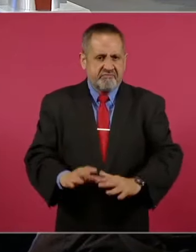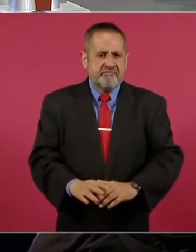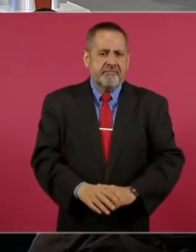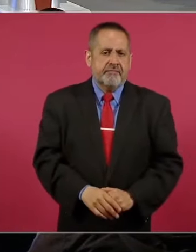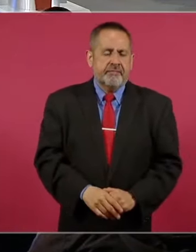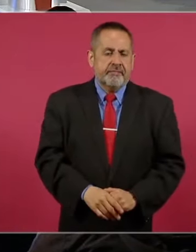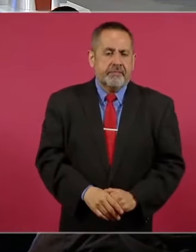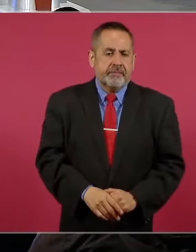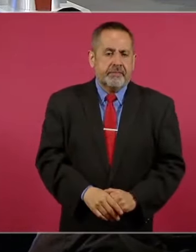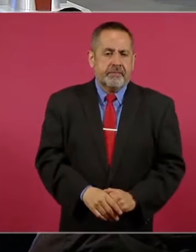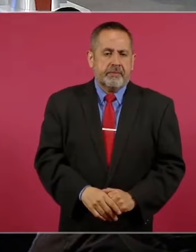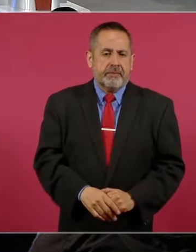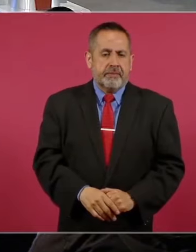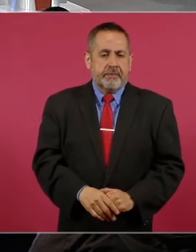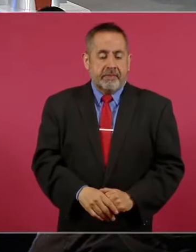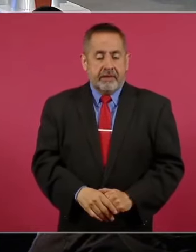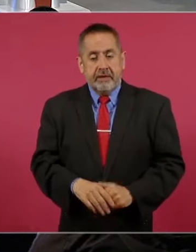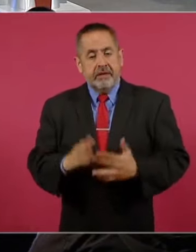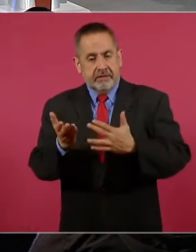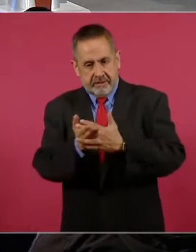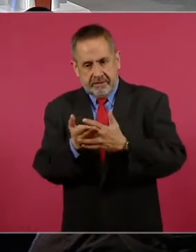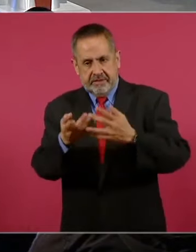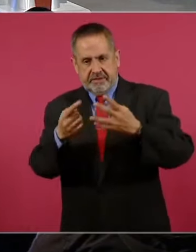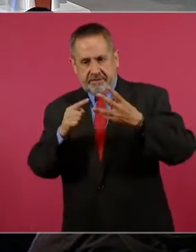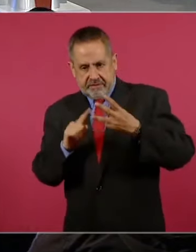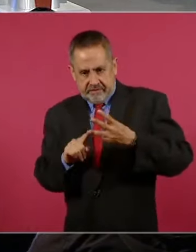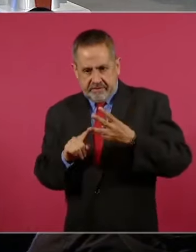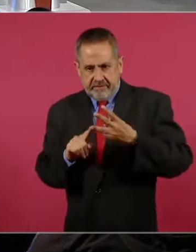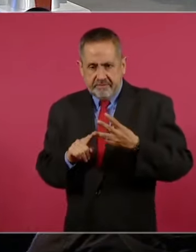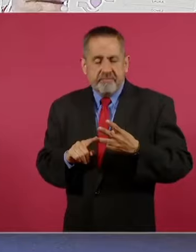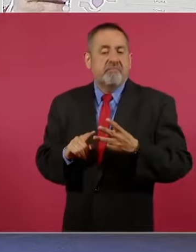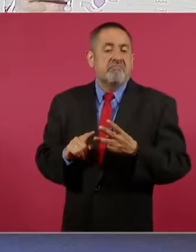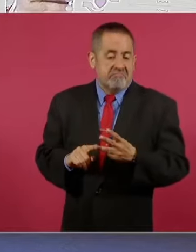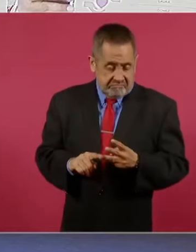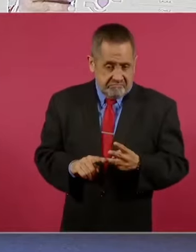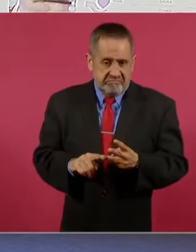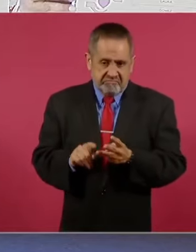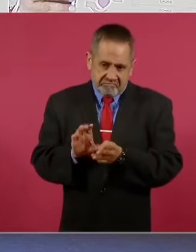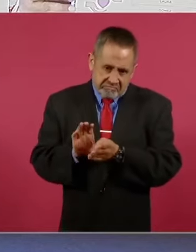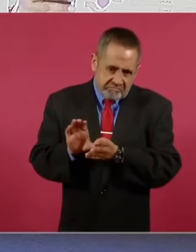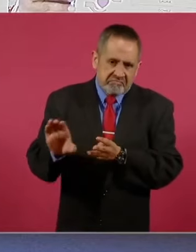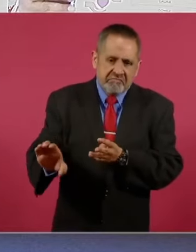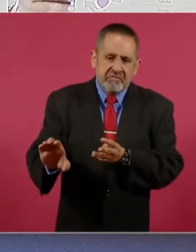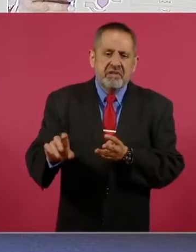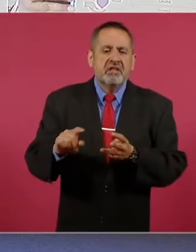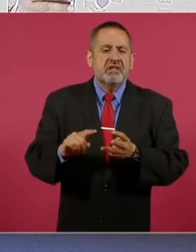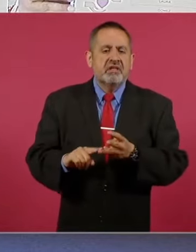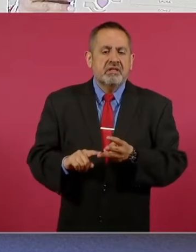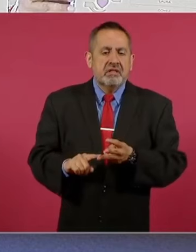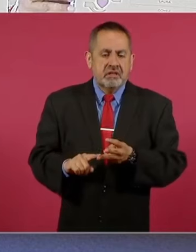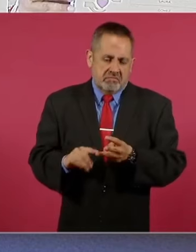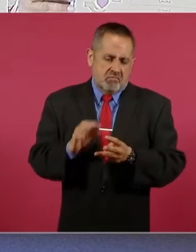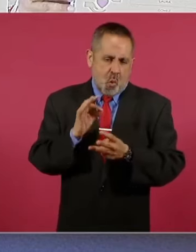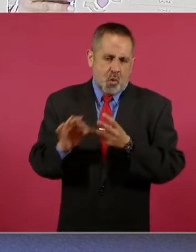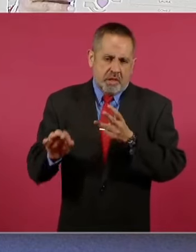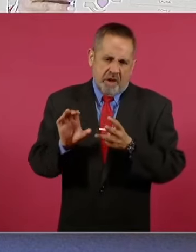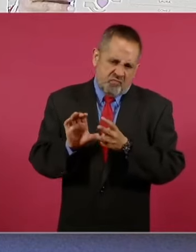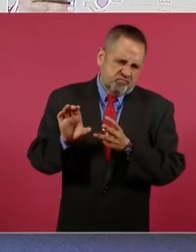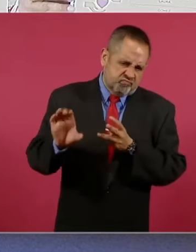La segunda entrega, la última,